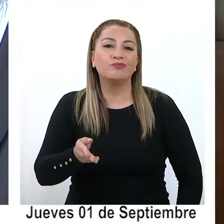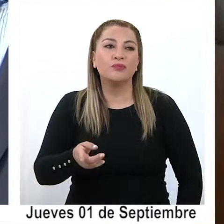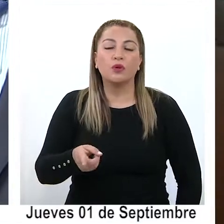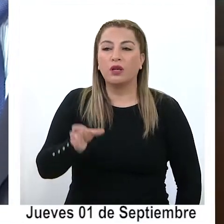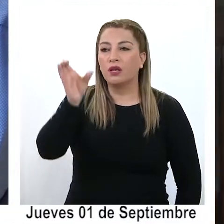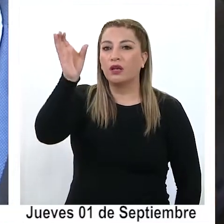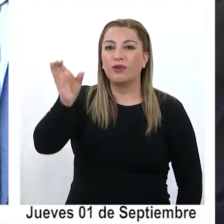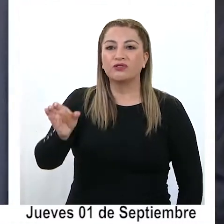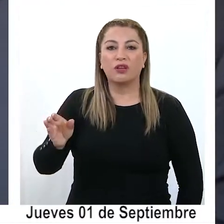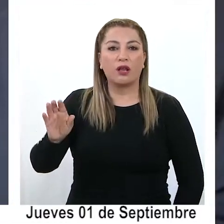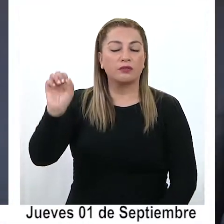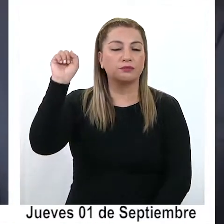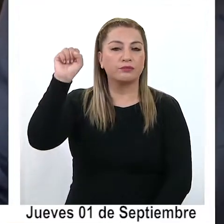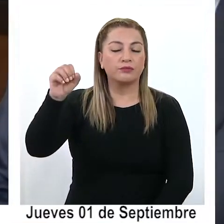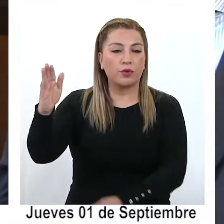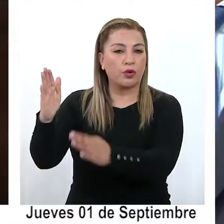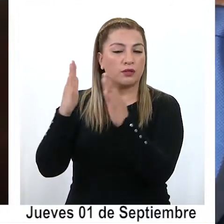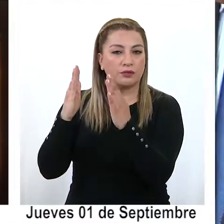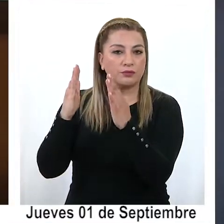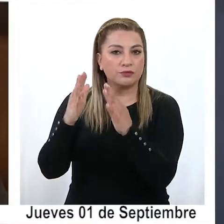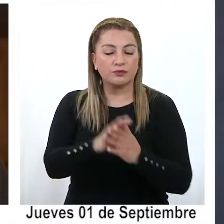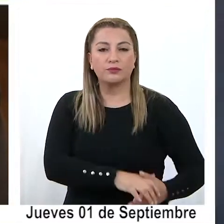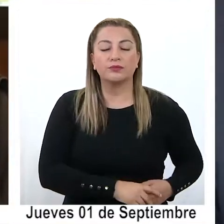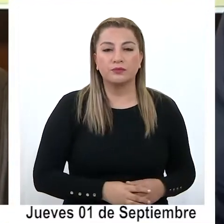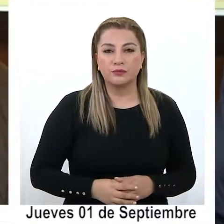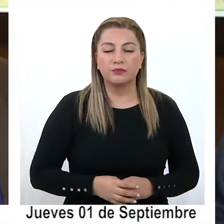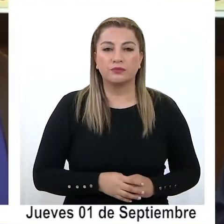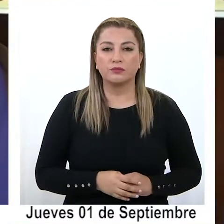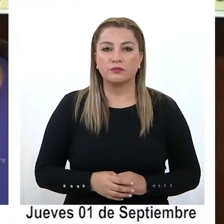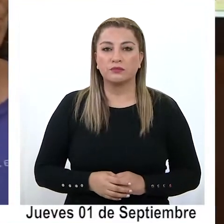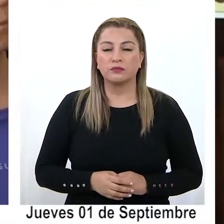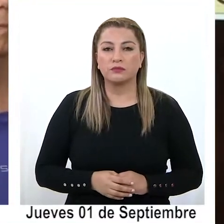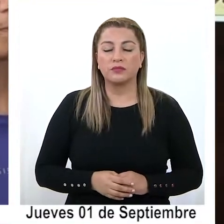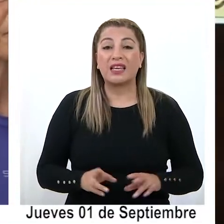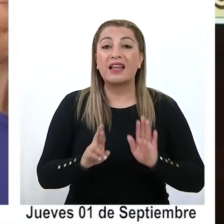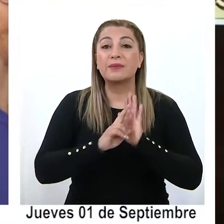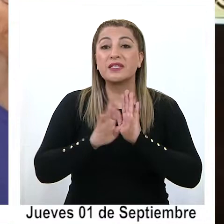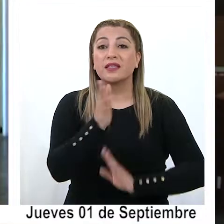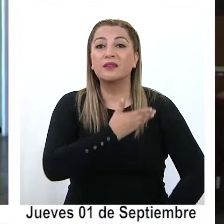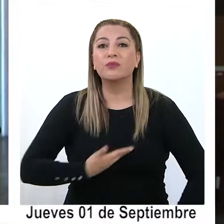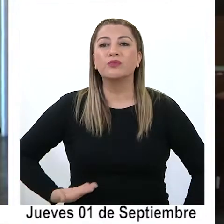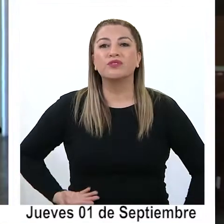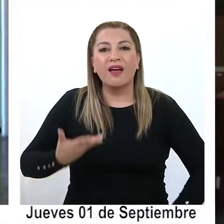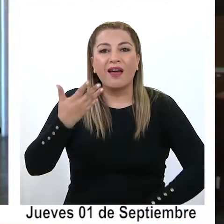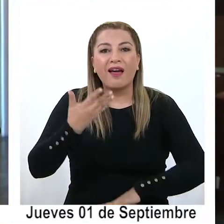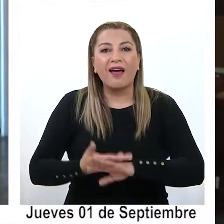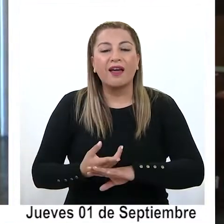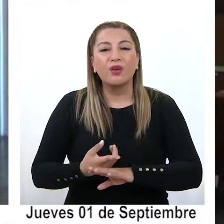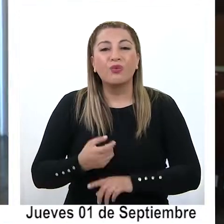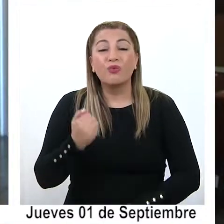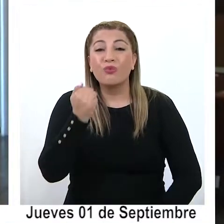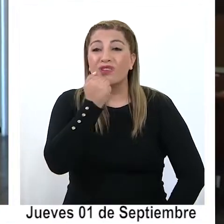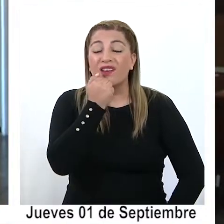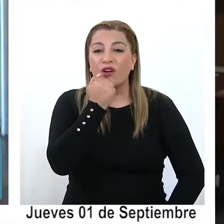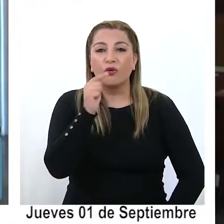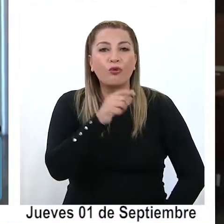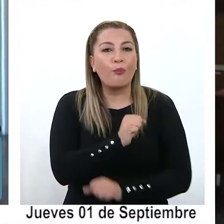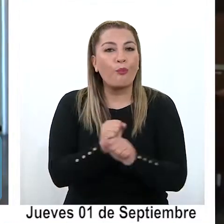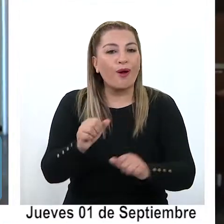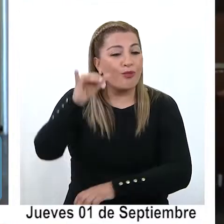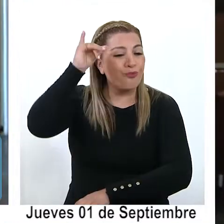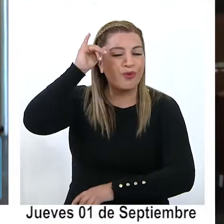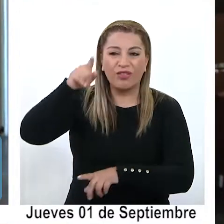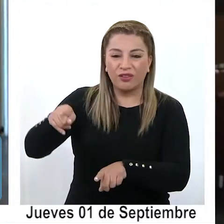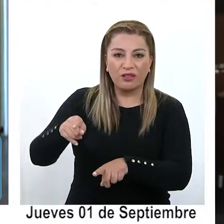no atendió razones. El delegado presidencial cometió un error imperdonable, hay